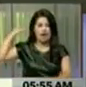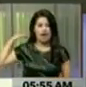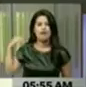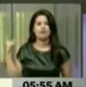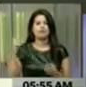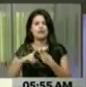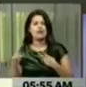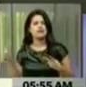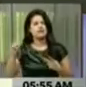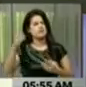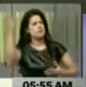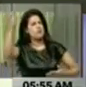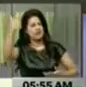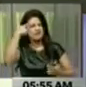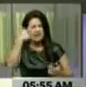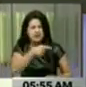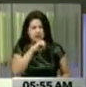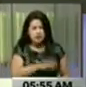¿Sabrá algo de y algo de eso?